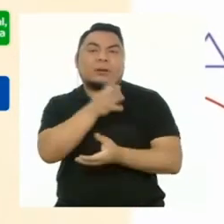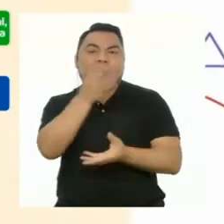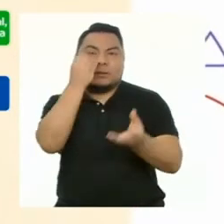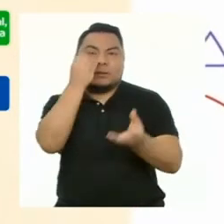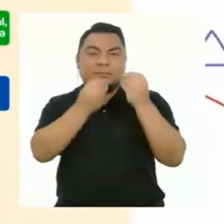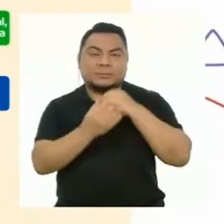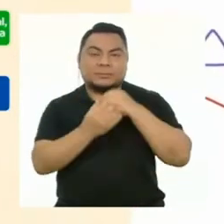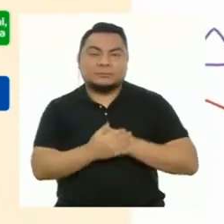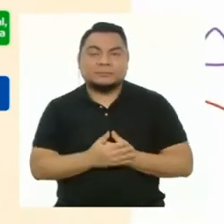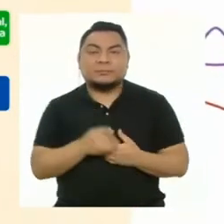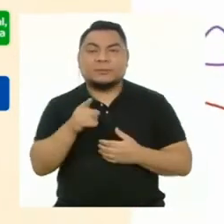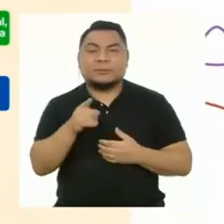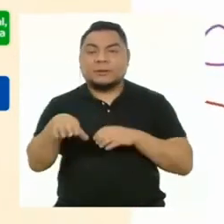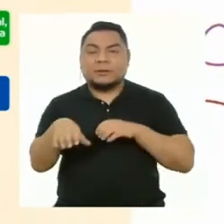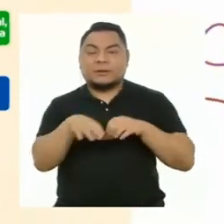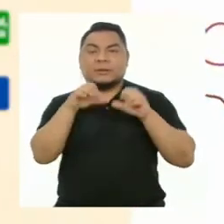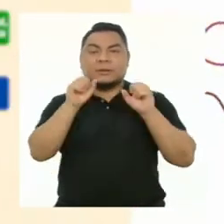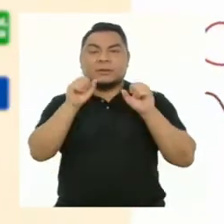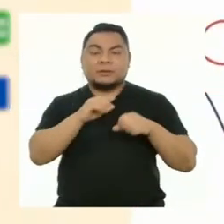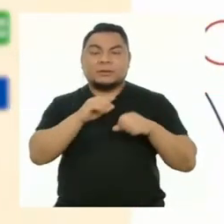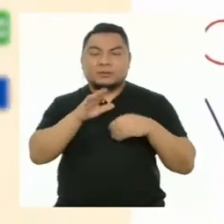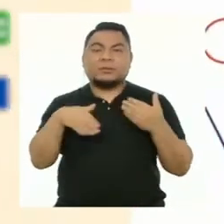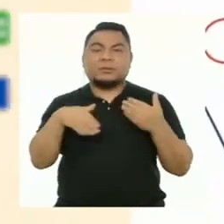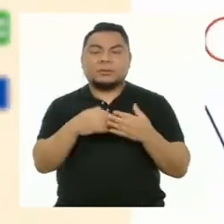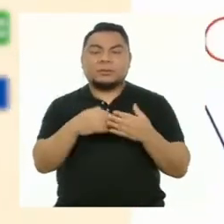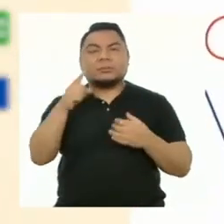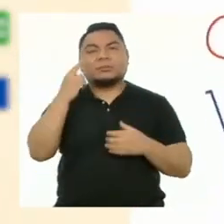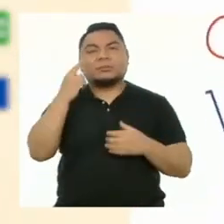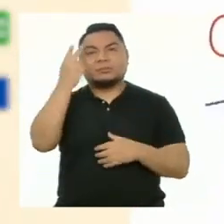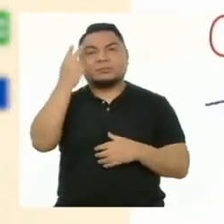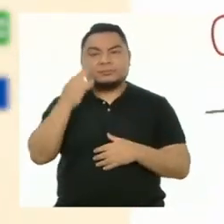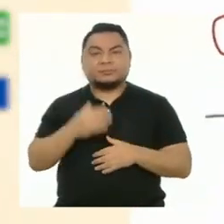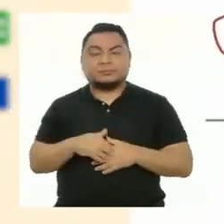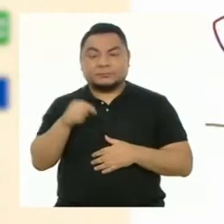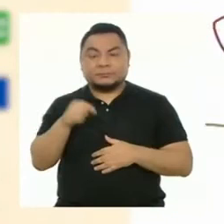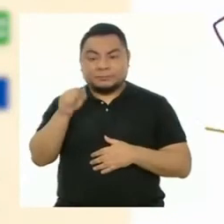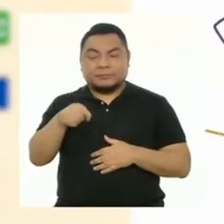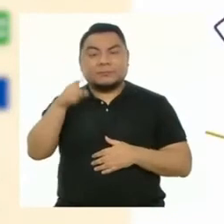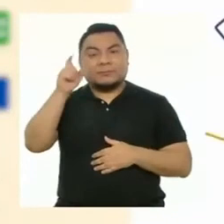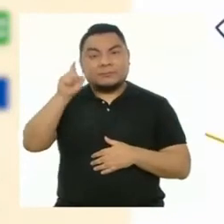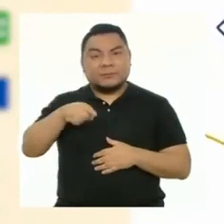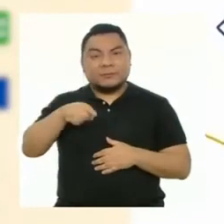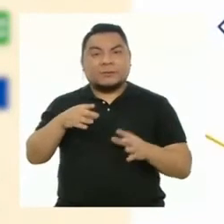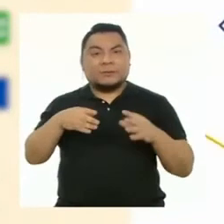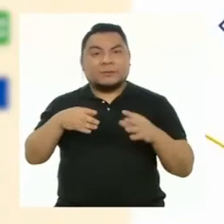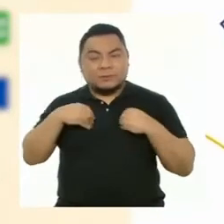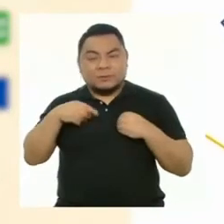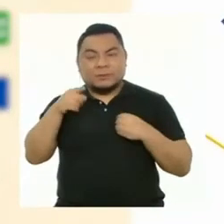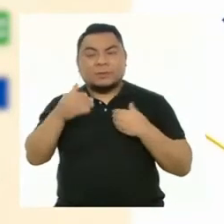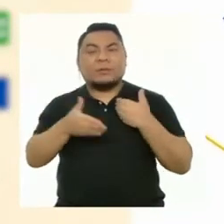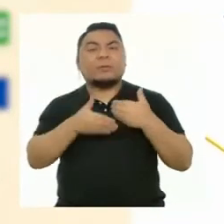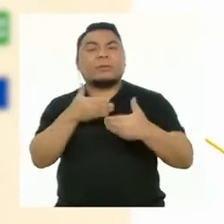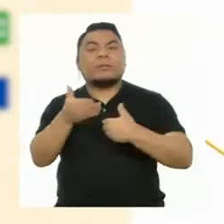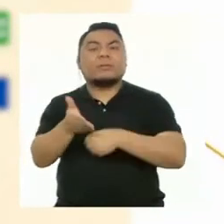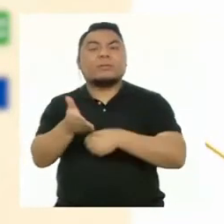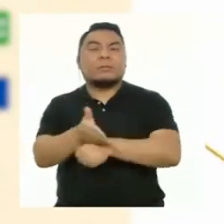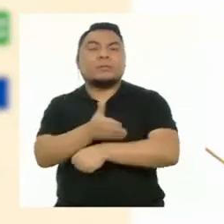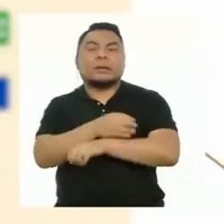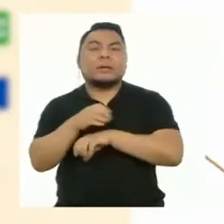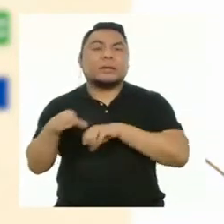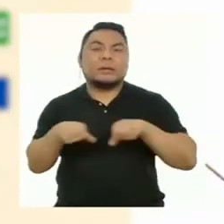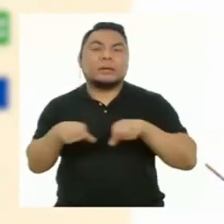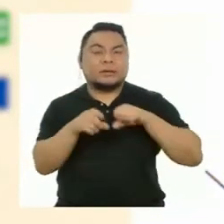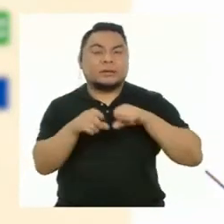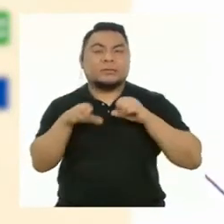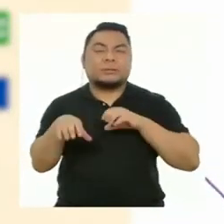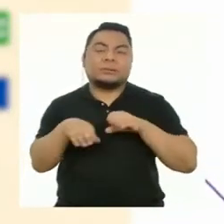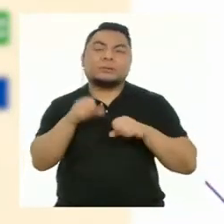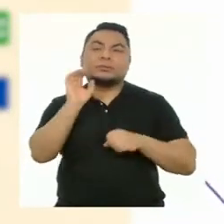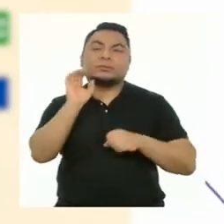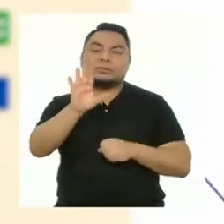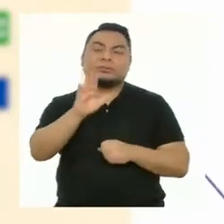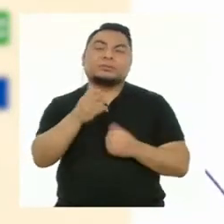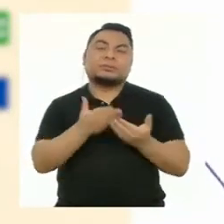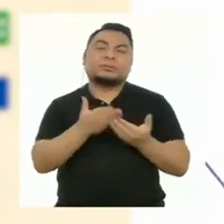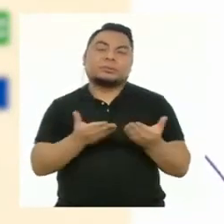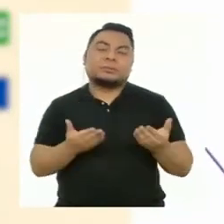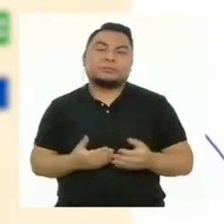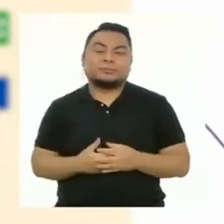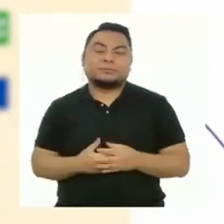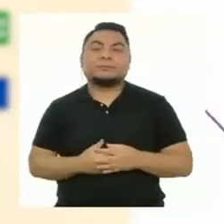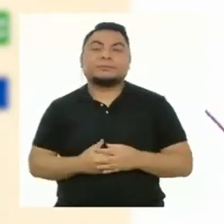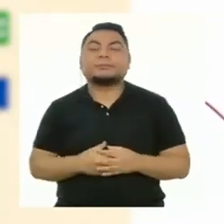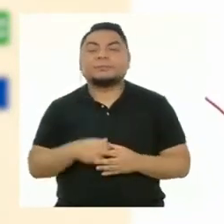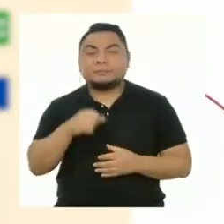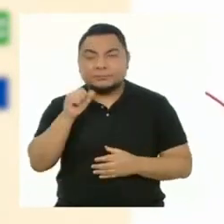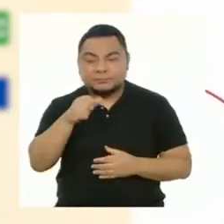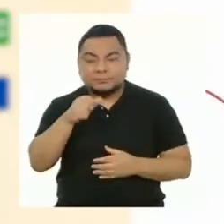de aprendizaje y desarrollar la ficha de reflexión. Aquí debemos reconocer los procesos que realizaste para elaborar tus productos,